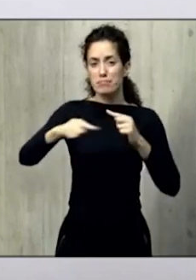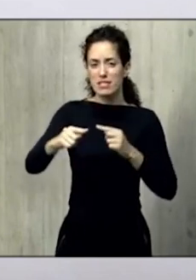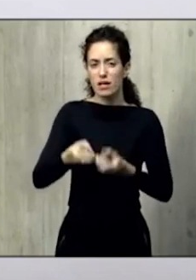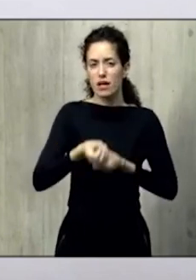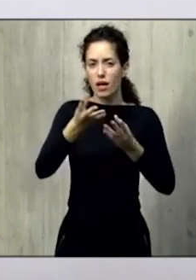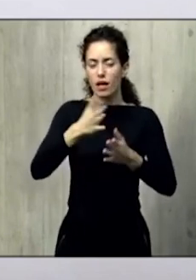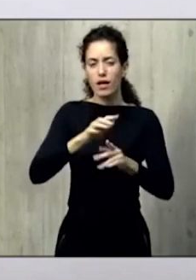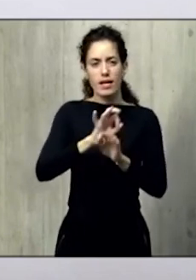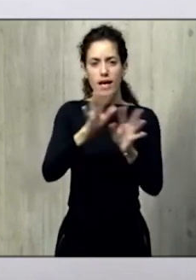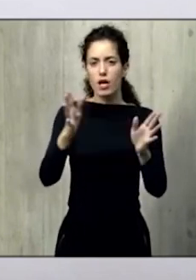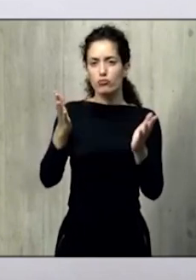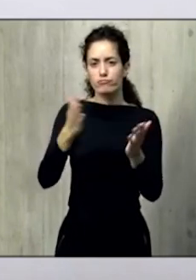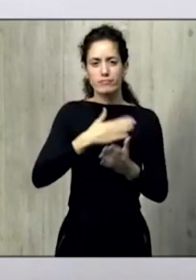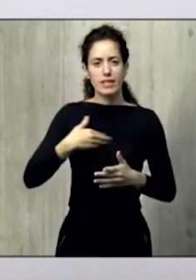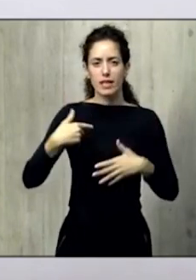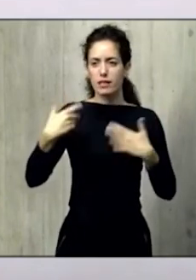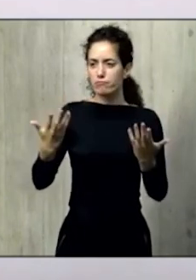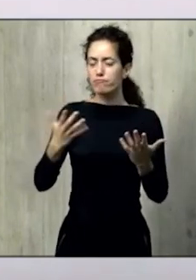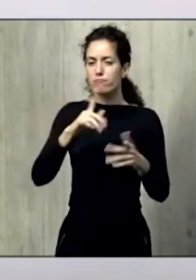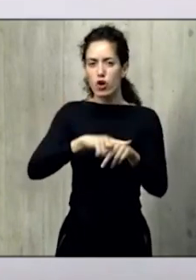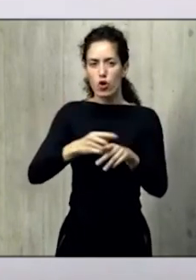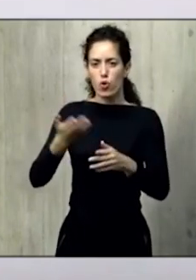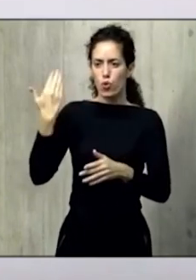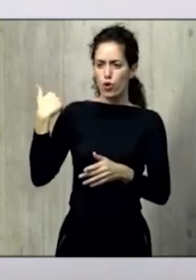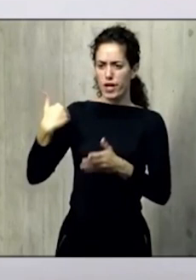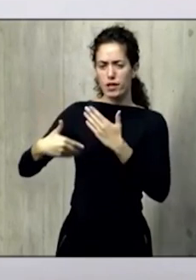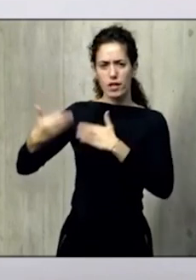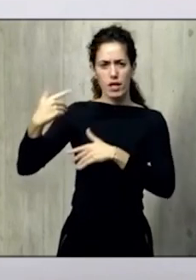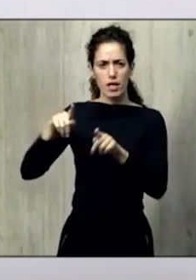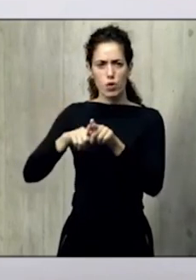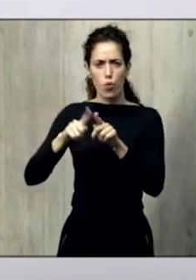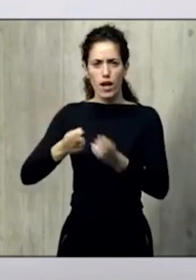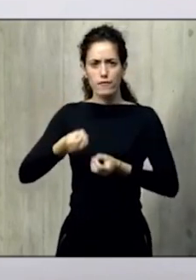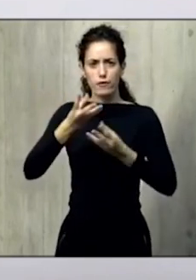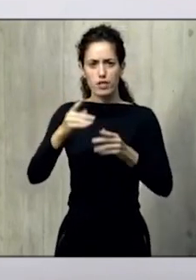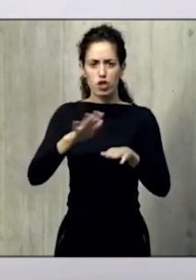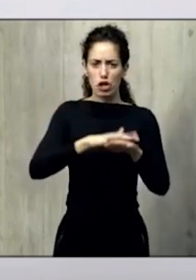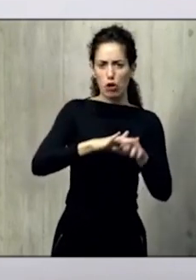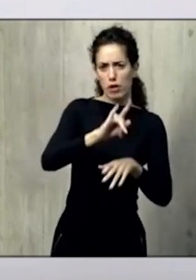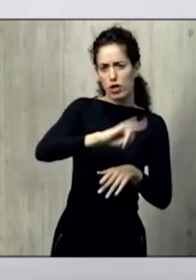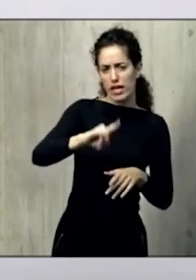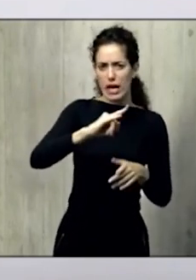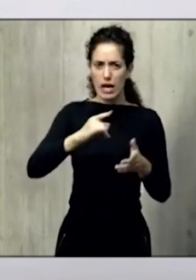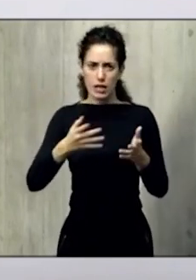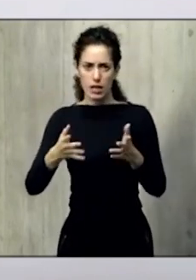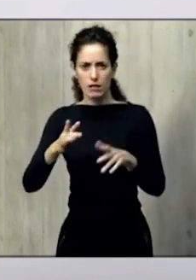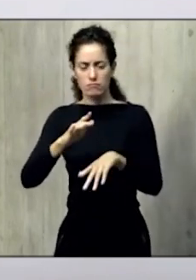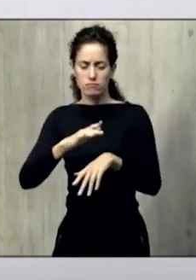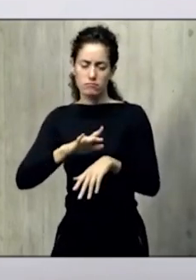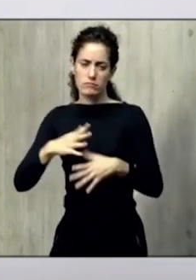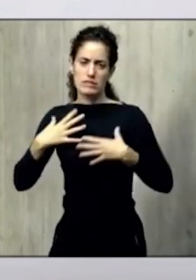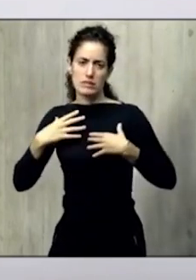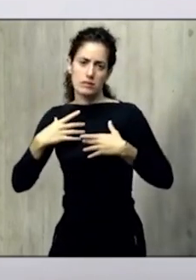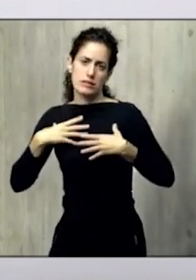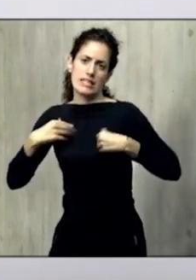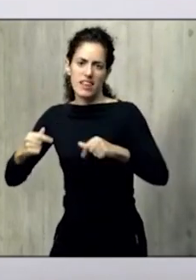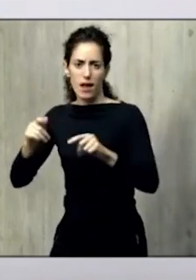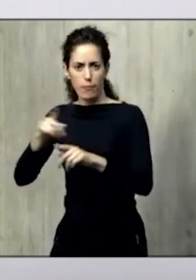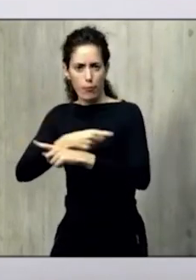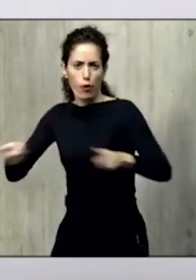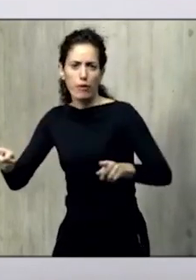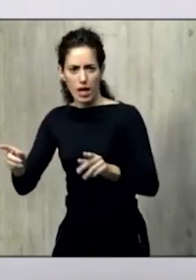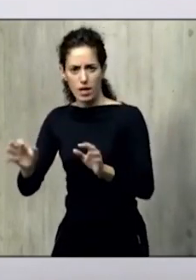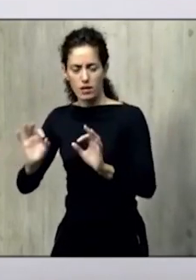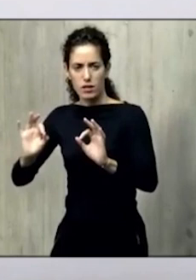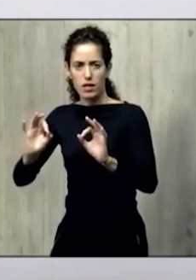ha habido cierta información sobre que el gobierno de Canarias, el área de sanidad, prohibía los actos